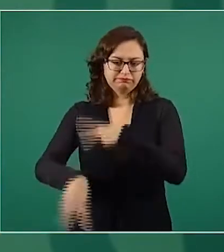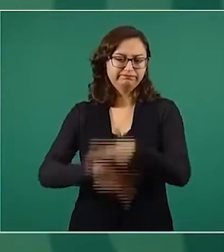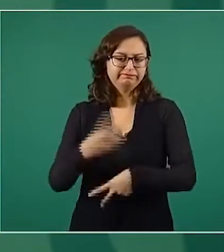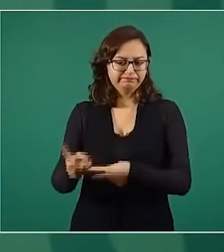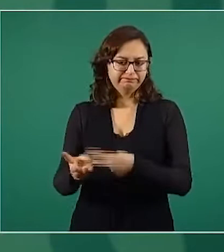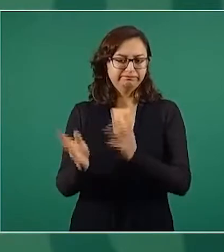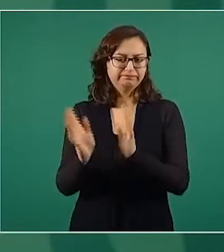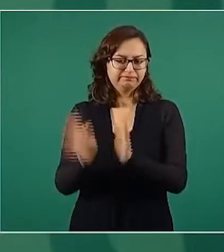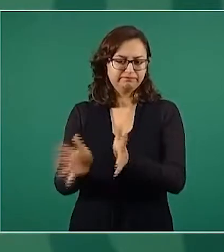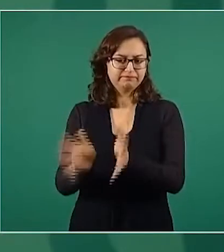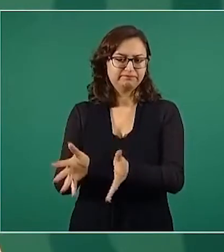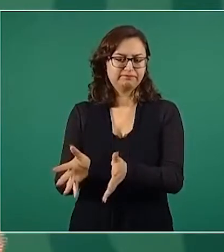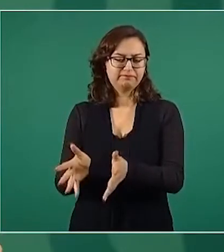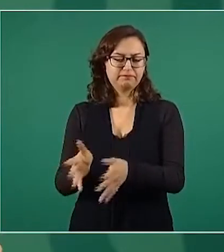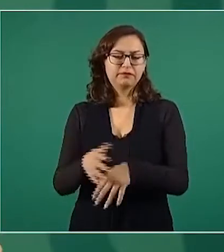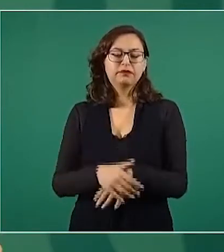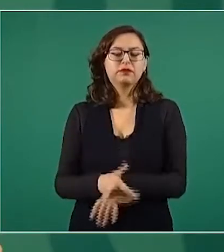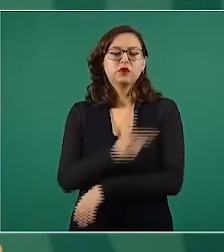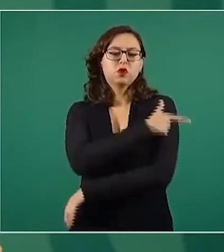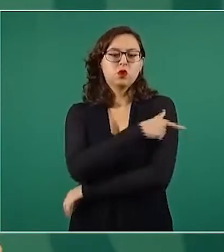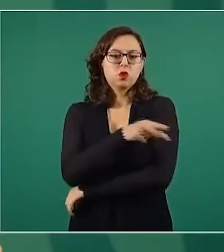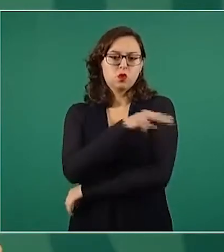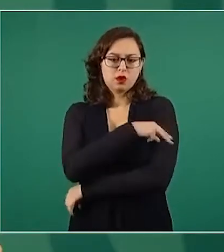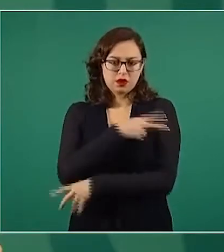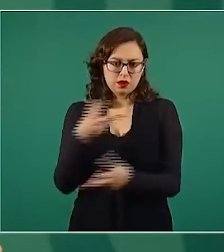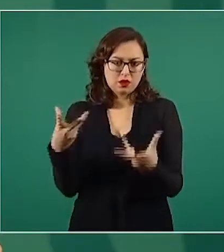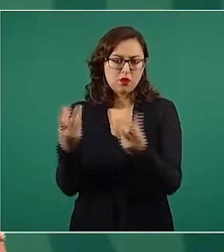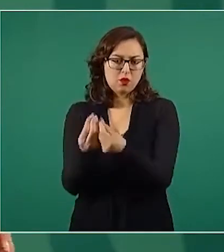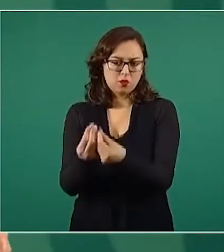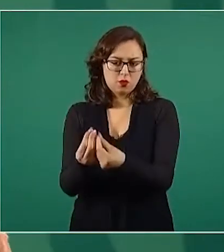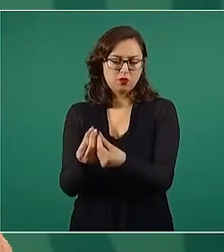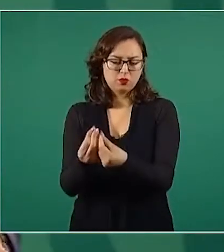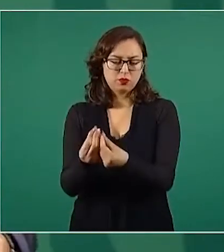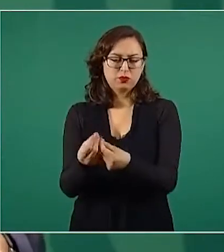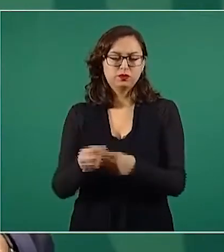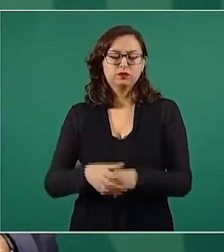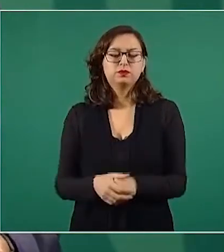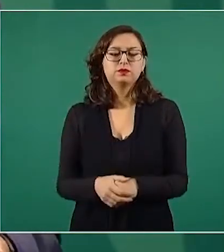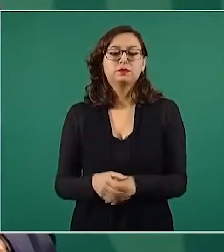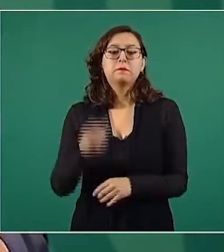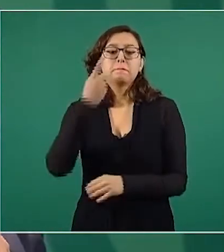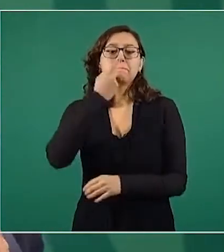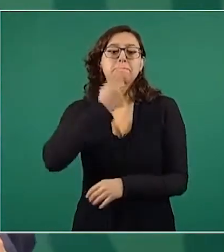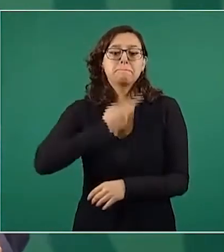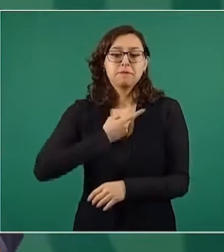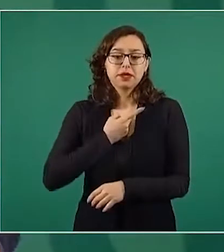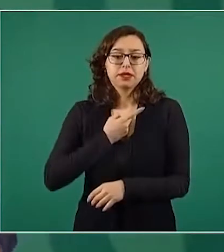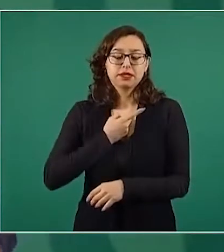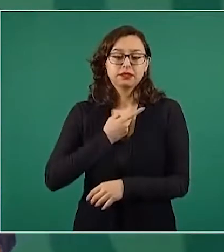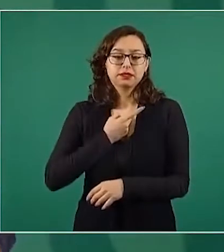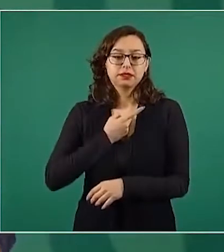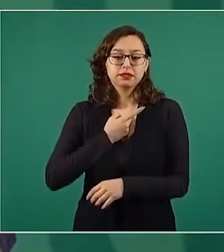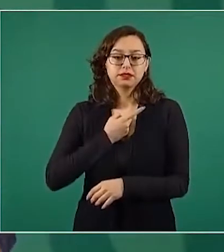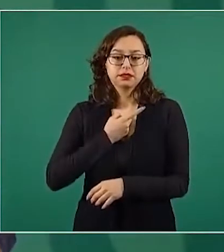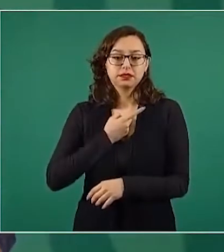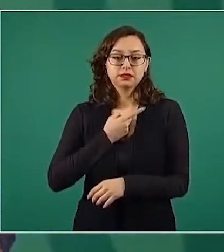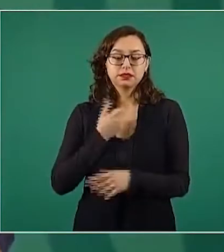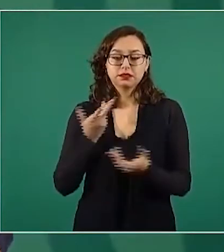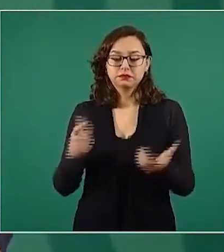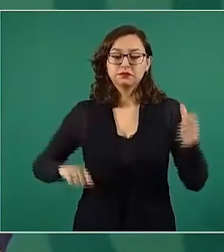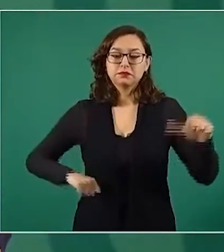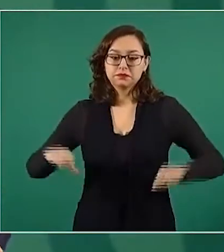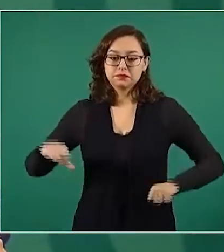están coordinados con la Guardia Nacional y tengo el informe que ya se restablecieron las